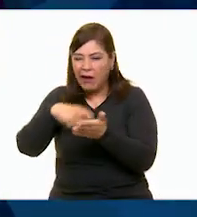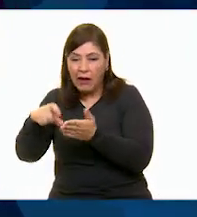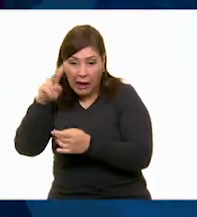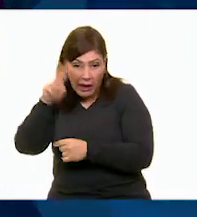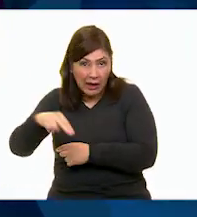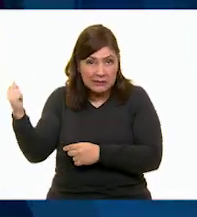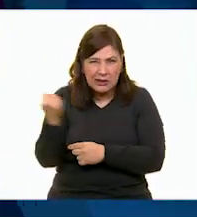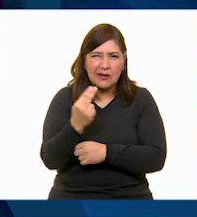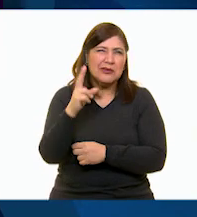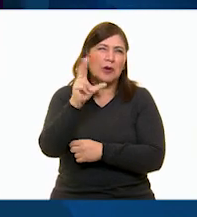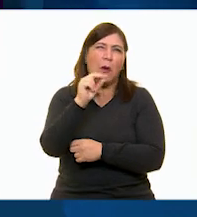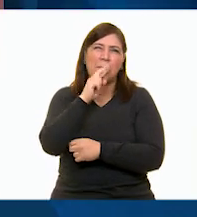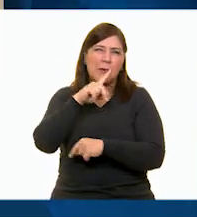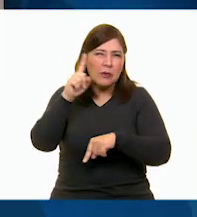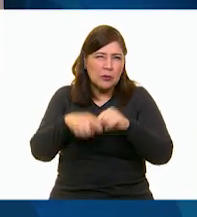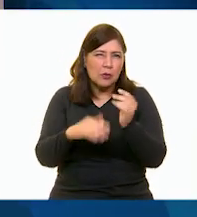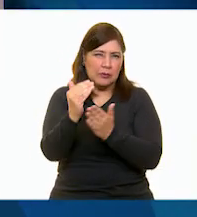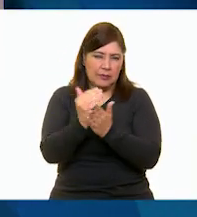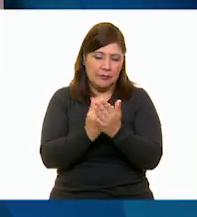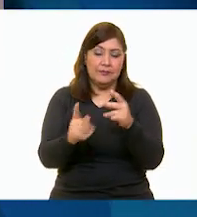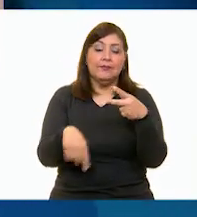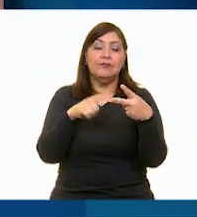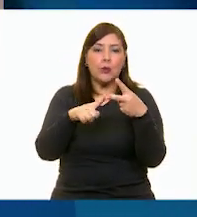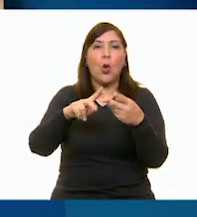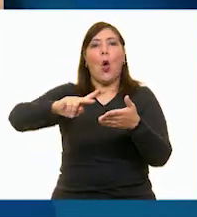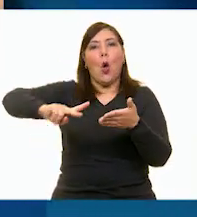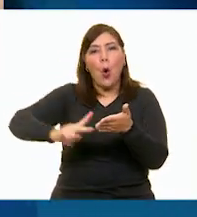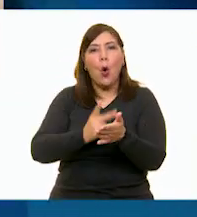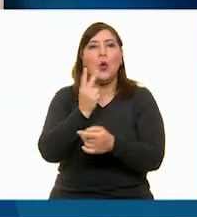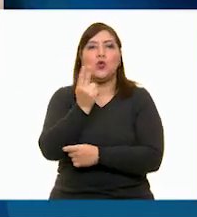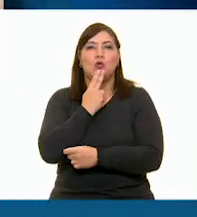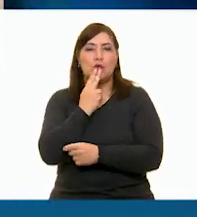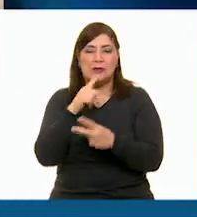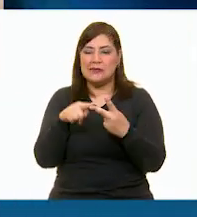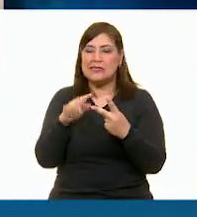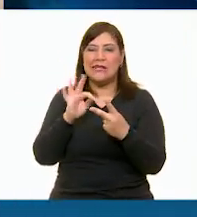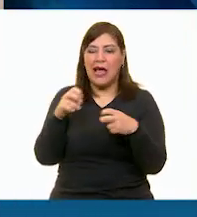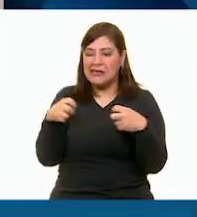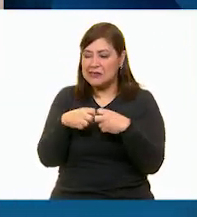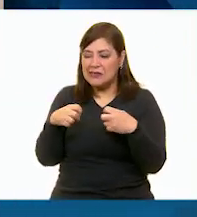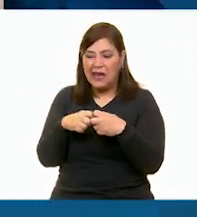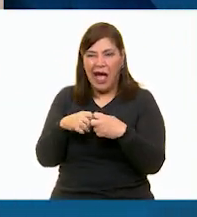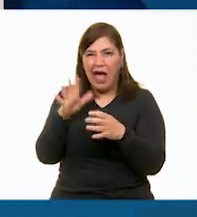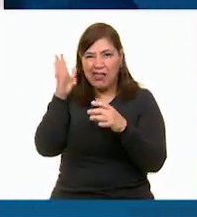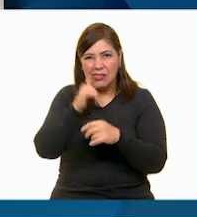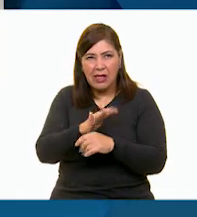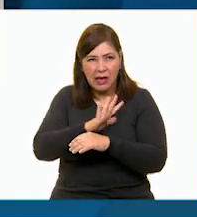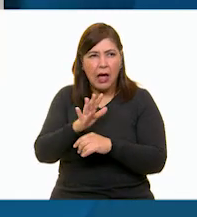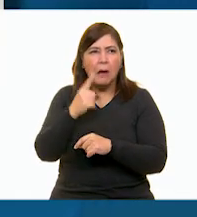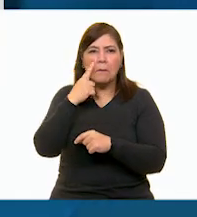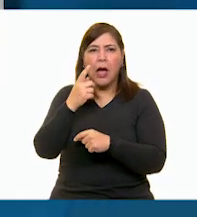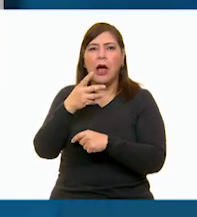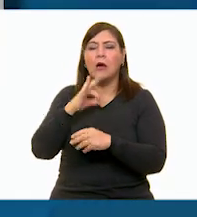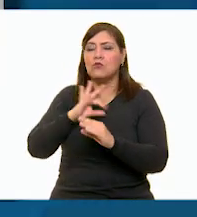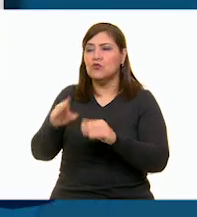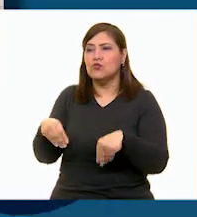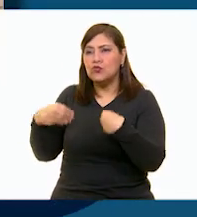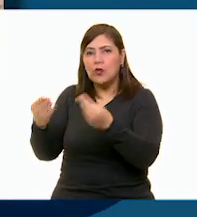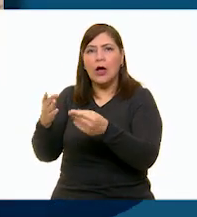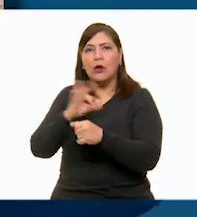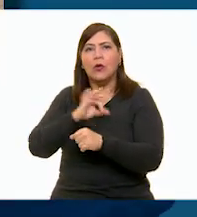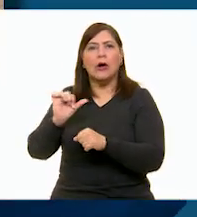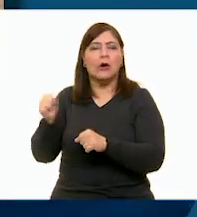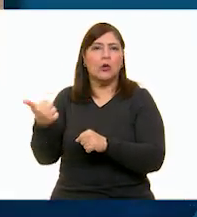estrictamente necesario. Reutiliza. Si te aburriste de tus tenis, tal vez le vengan bien a alguien más.